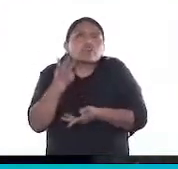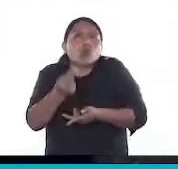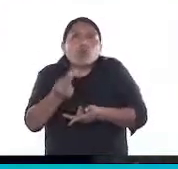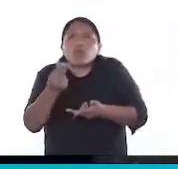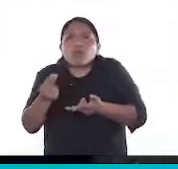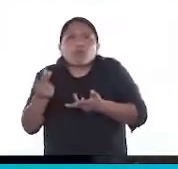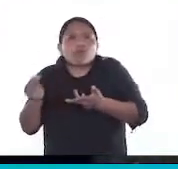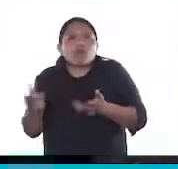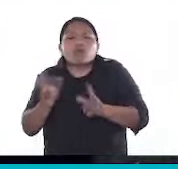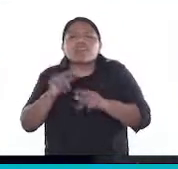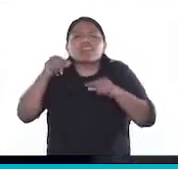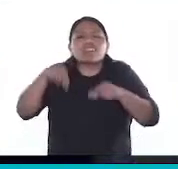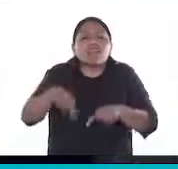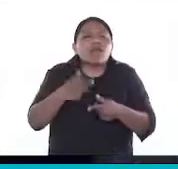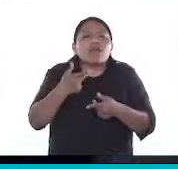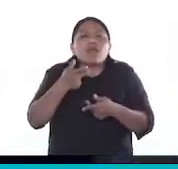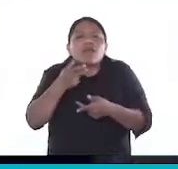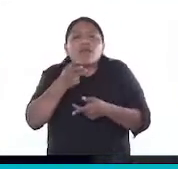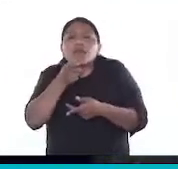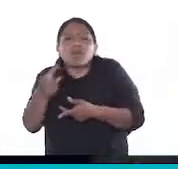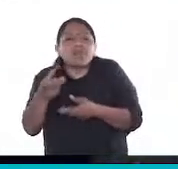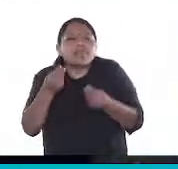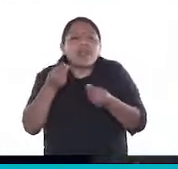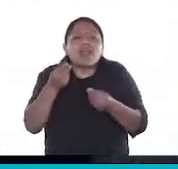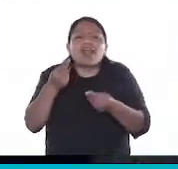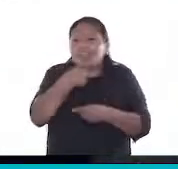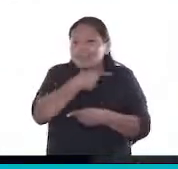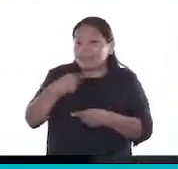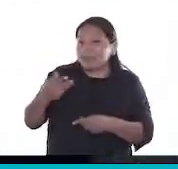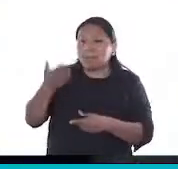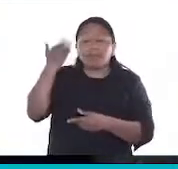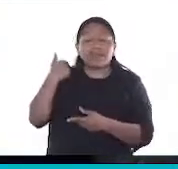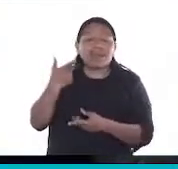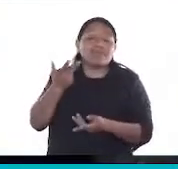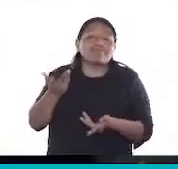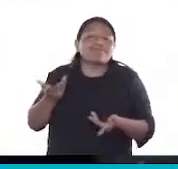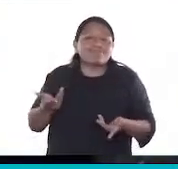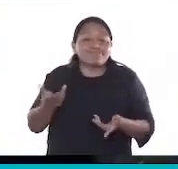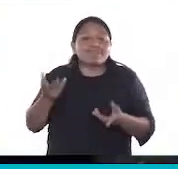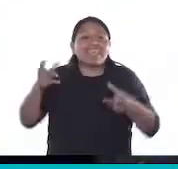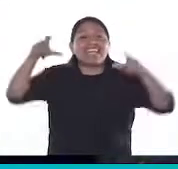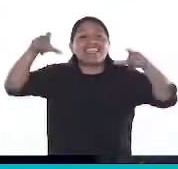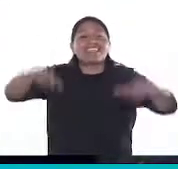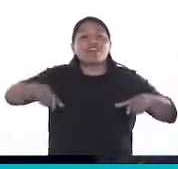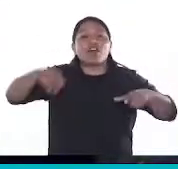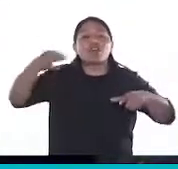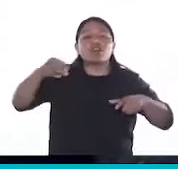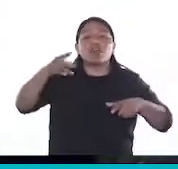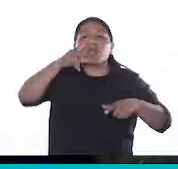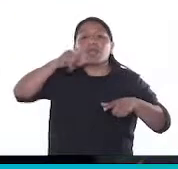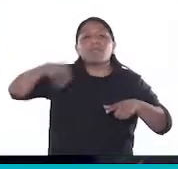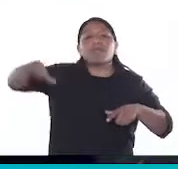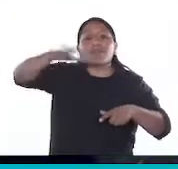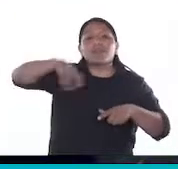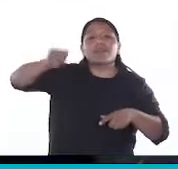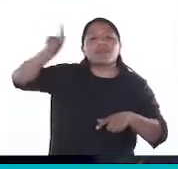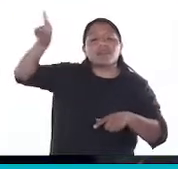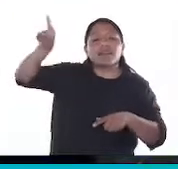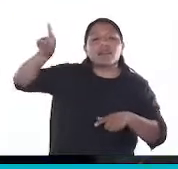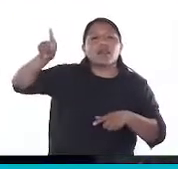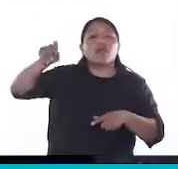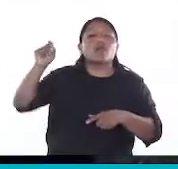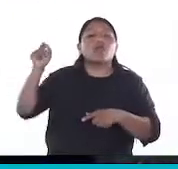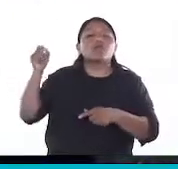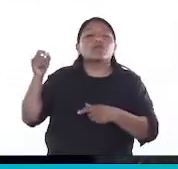La única respuesta de este gobierno la vimos la semana pasada en el Estadio Único de La Plata cuando mandó a